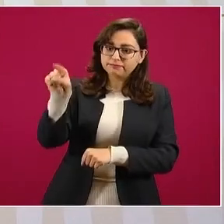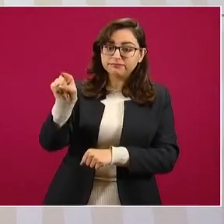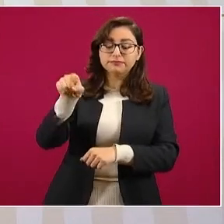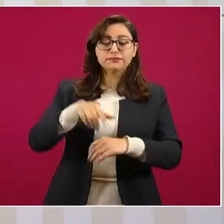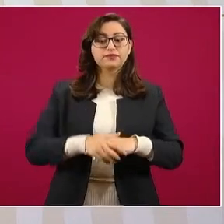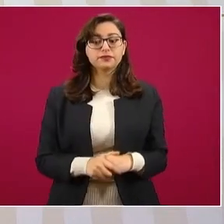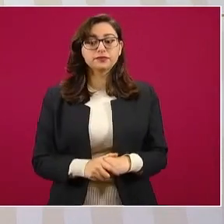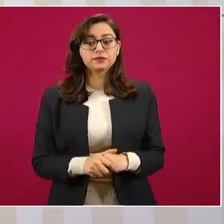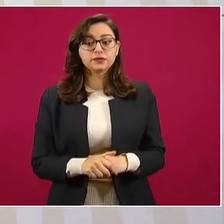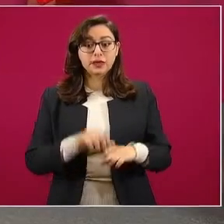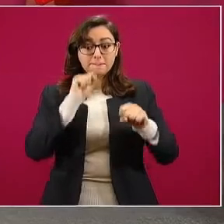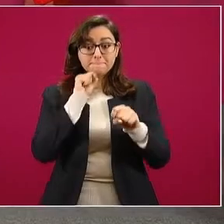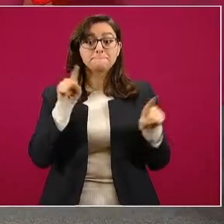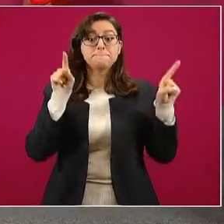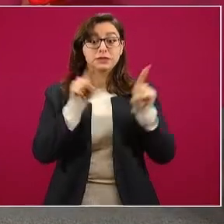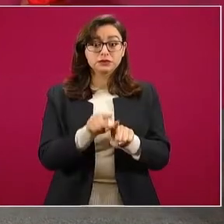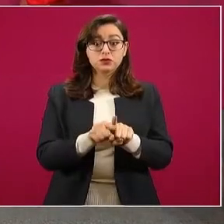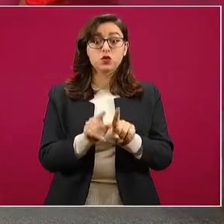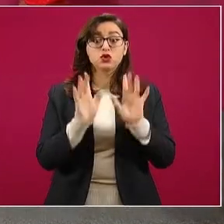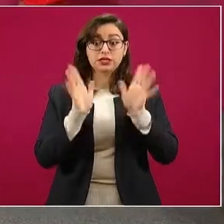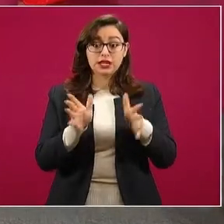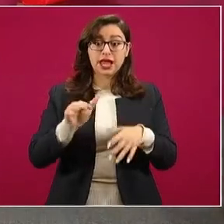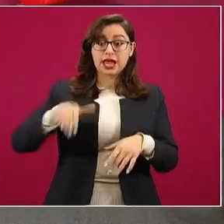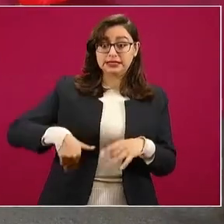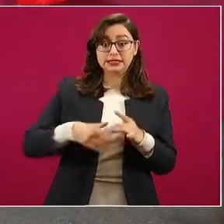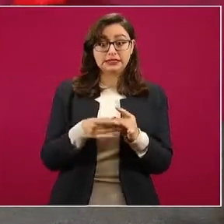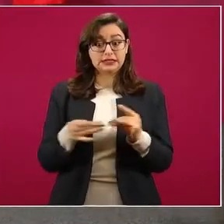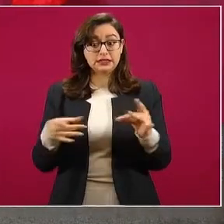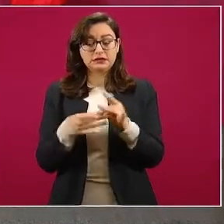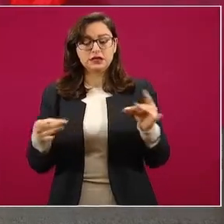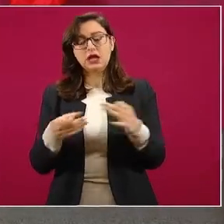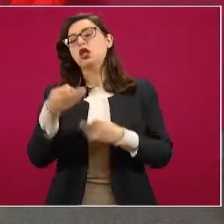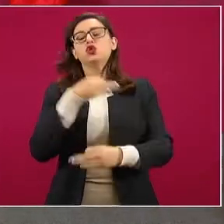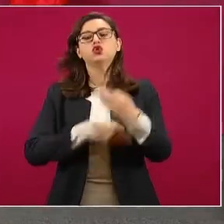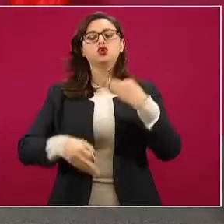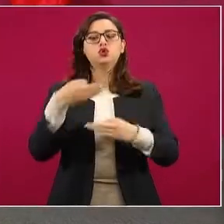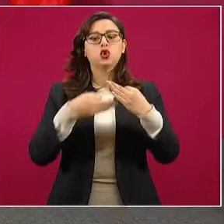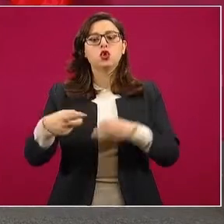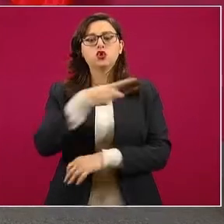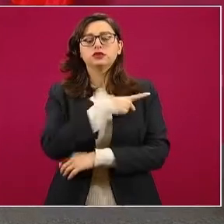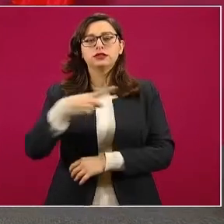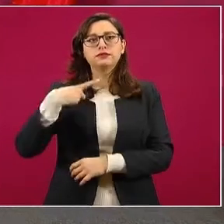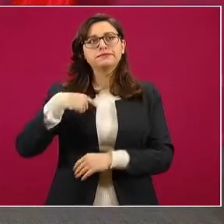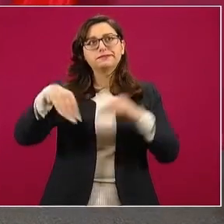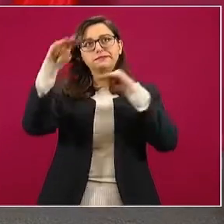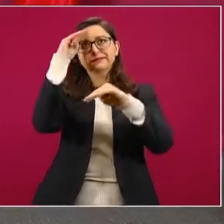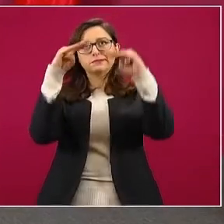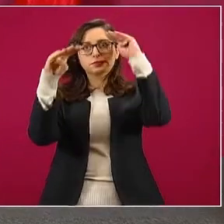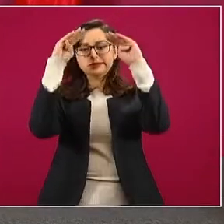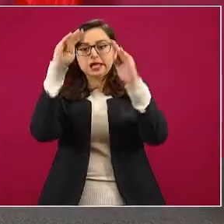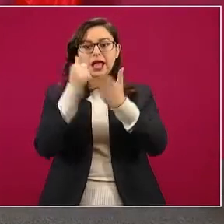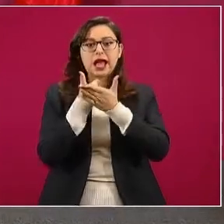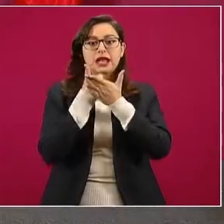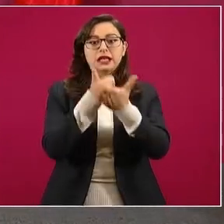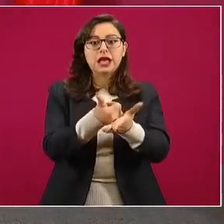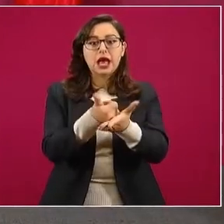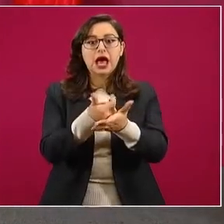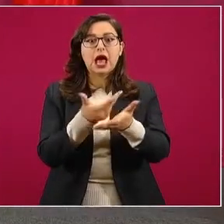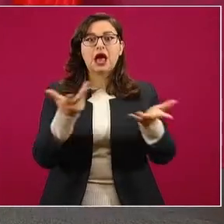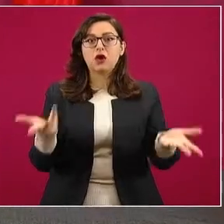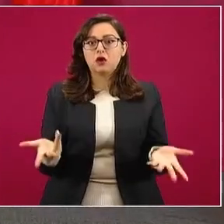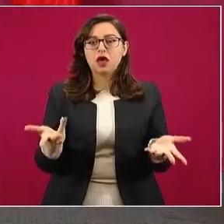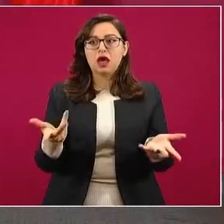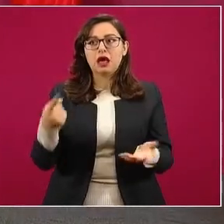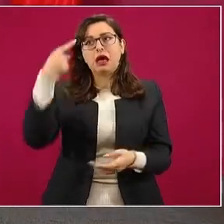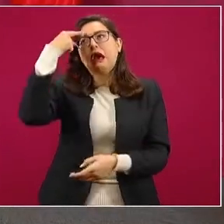que todos ayudemos para que no estemos pensando de que las autoridades buenas están